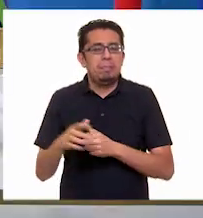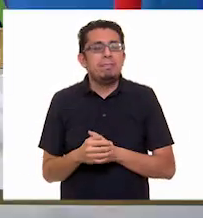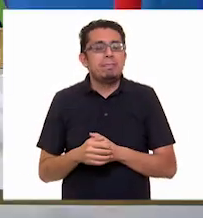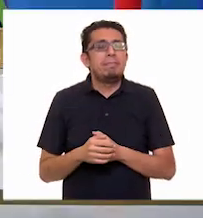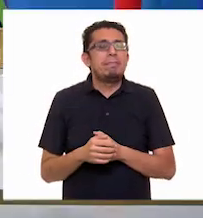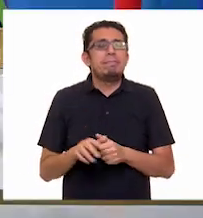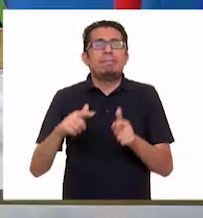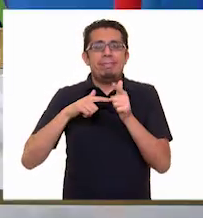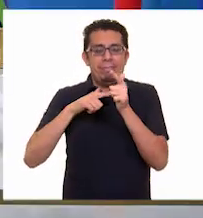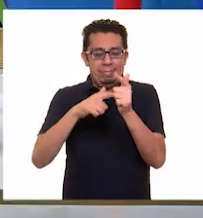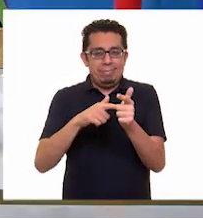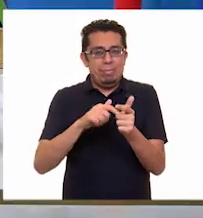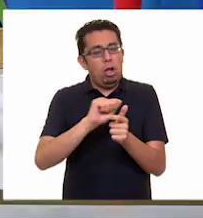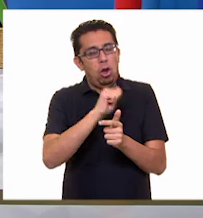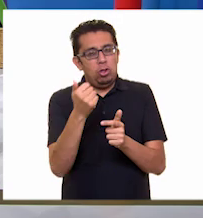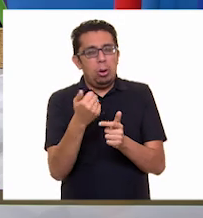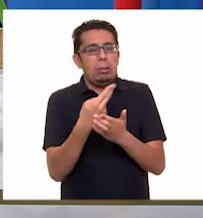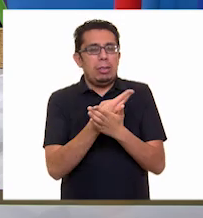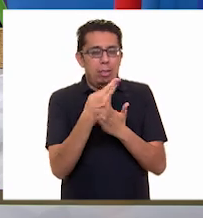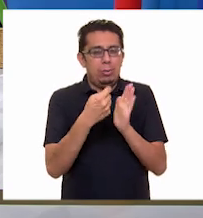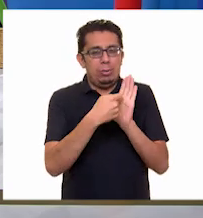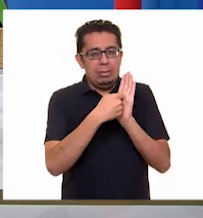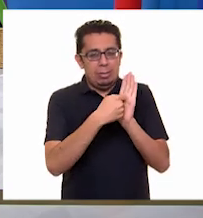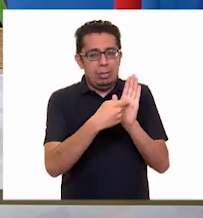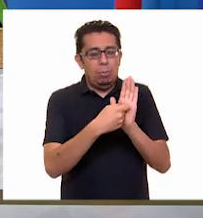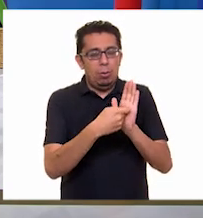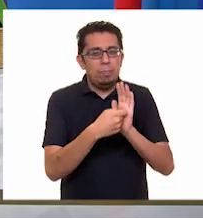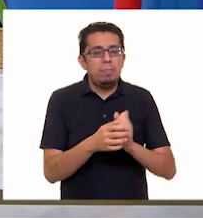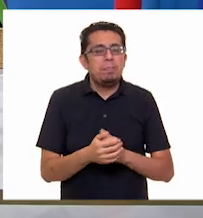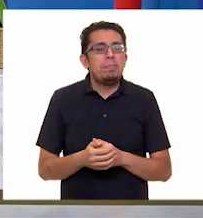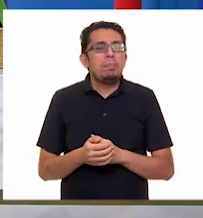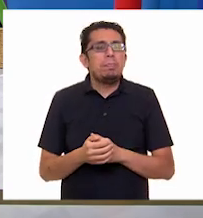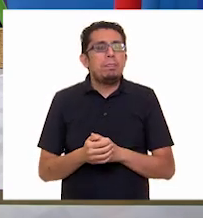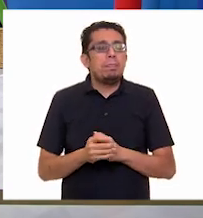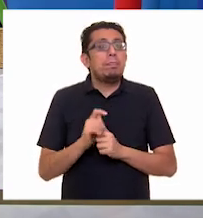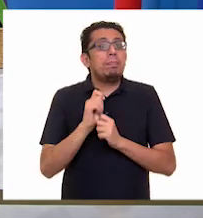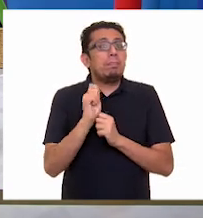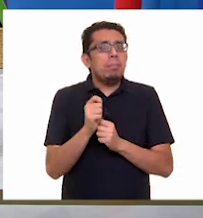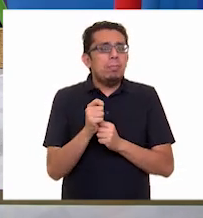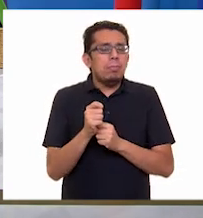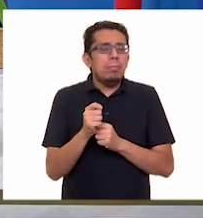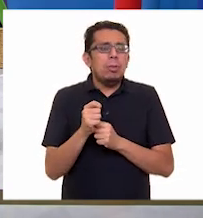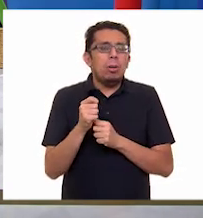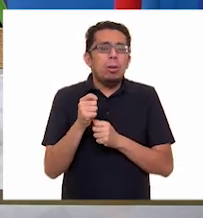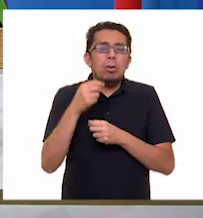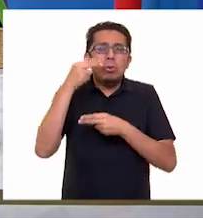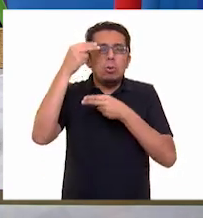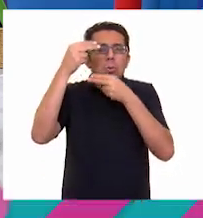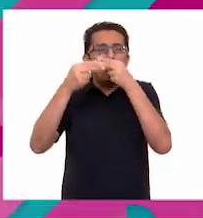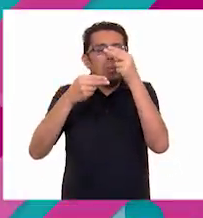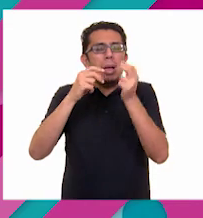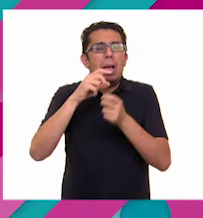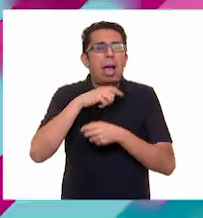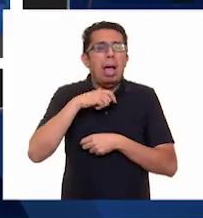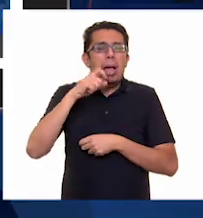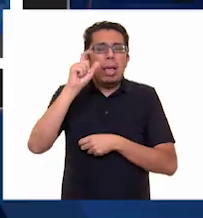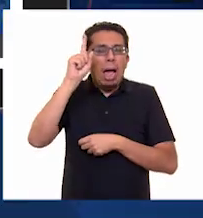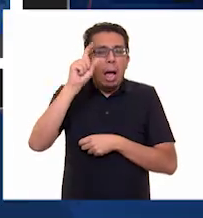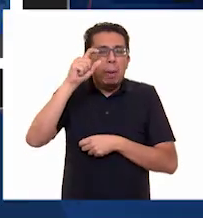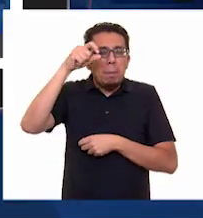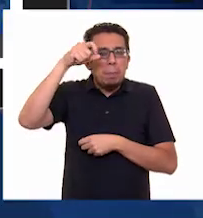continuemos por favor con el siguiente símbolo. Claro que sí, maestra. Se trata de una nube con gotas de agua que